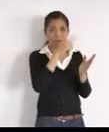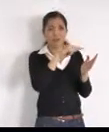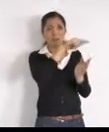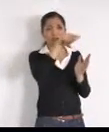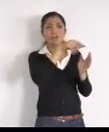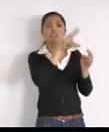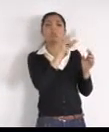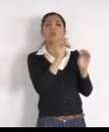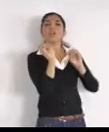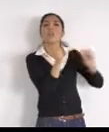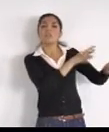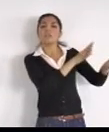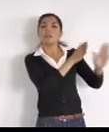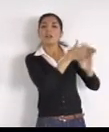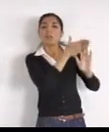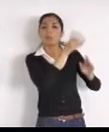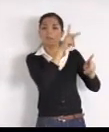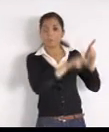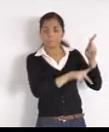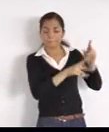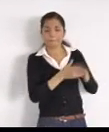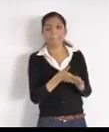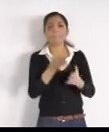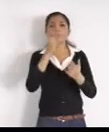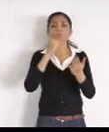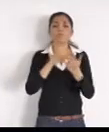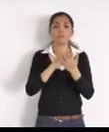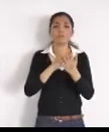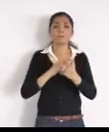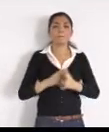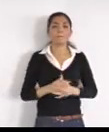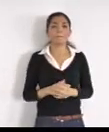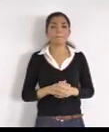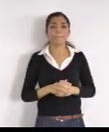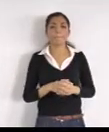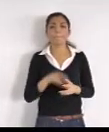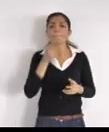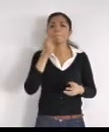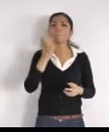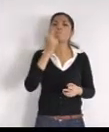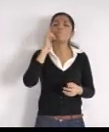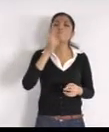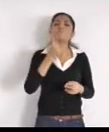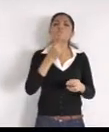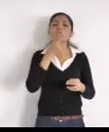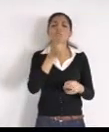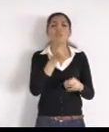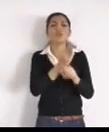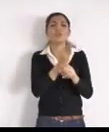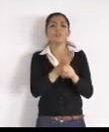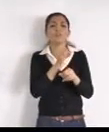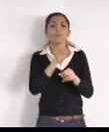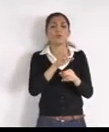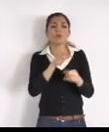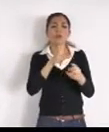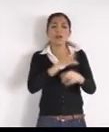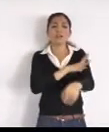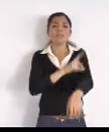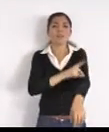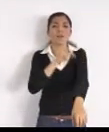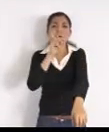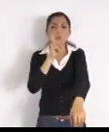el Live Stream, me dice, hola, qué pasa, con la calidad de agua, es terrible, dejar las manos, de las constructoras, solo ha afectado a los colonos, cuándo se va a regular eso,